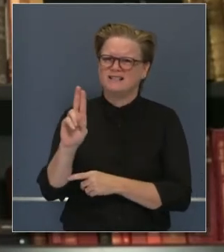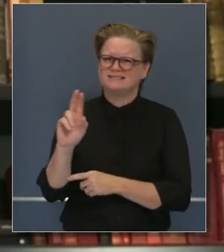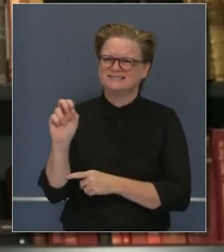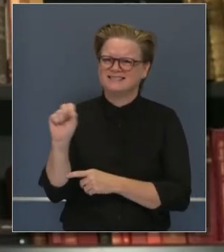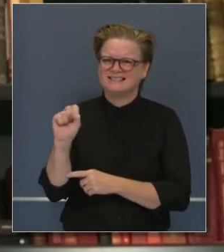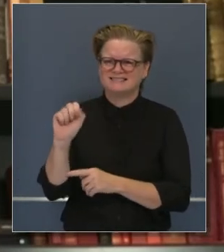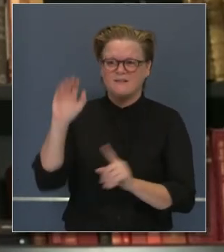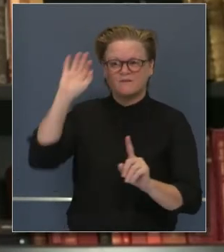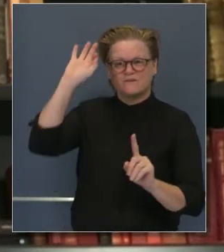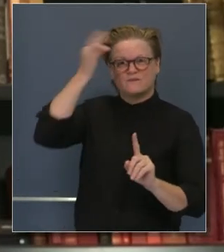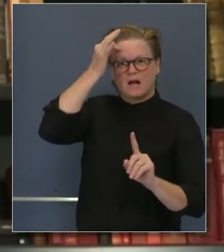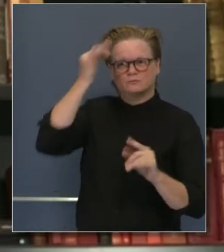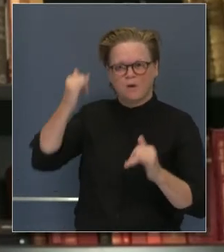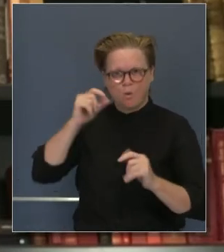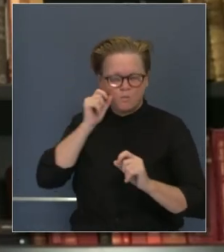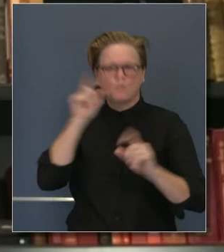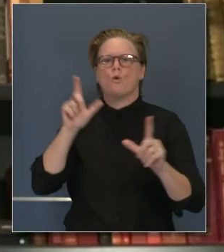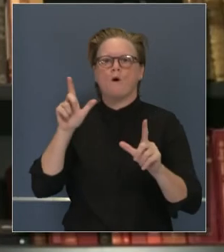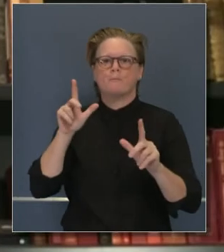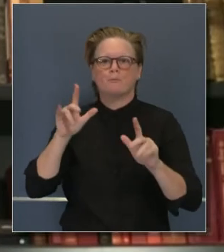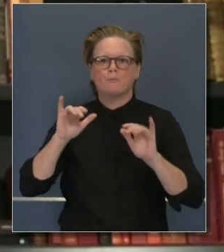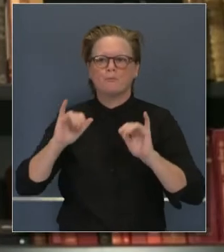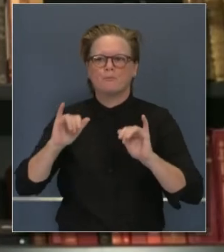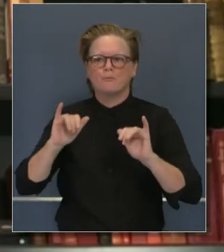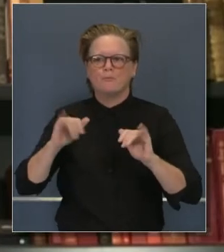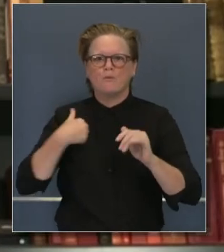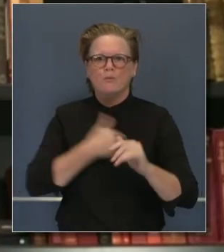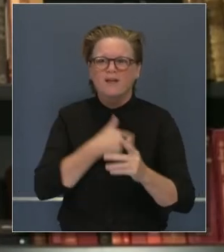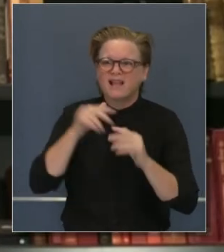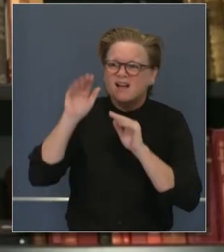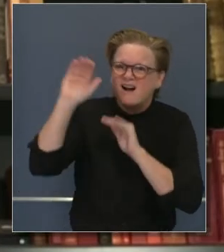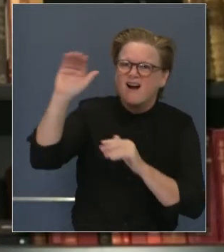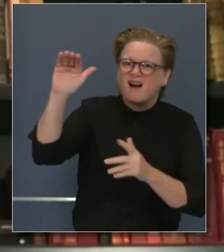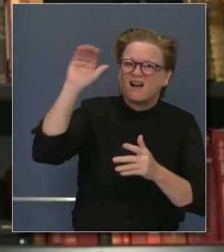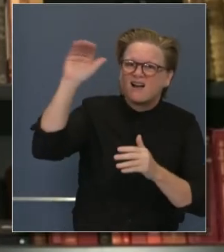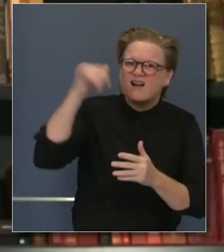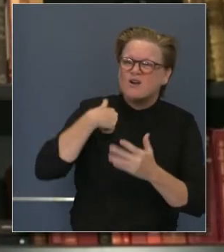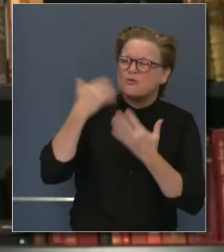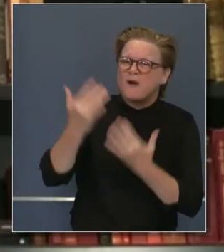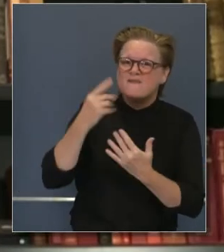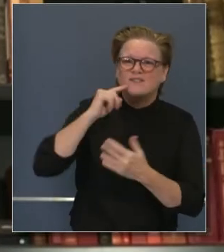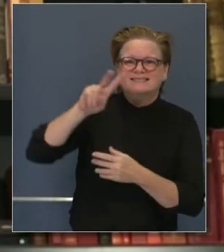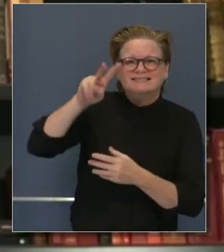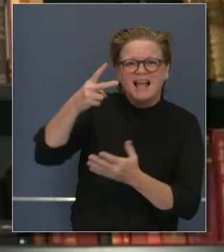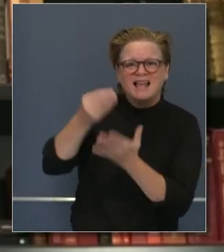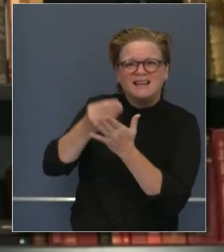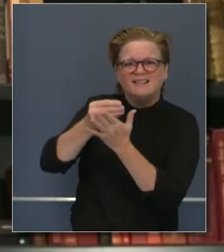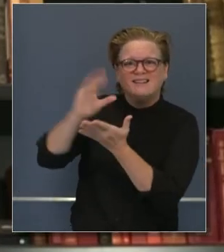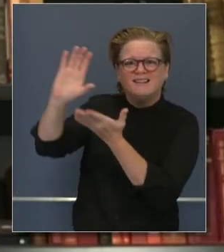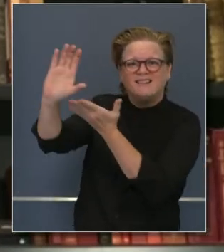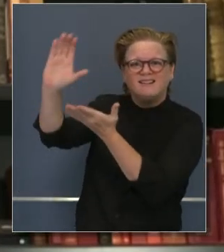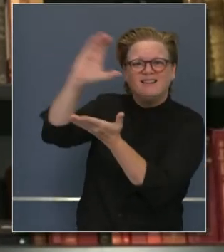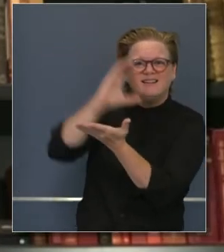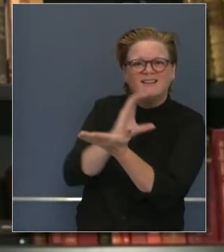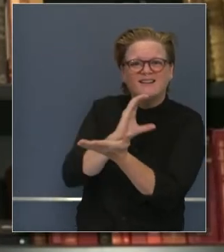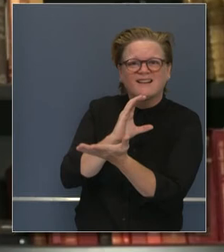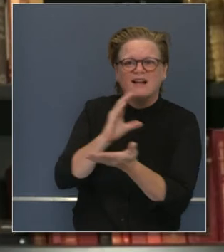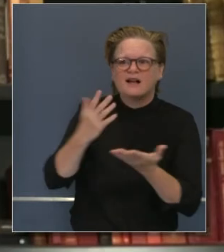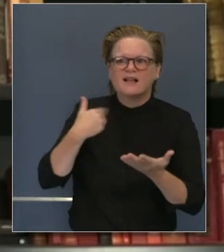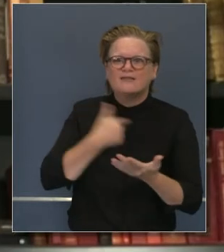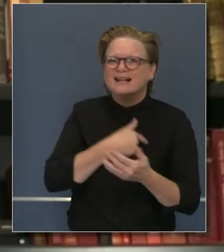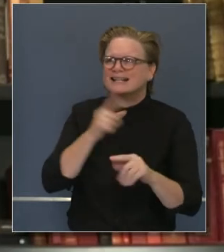momento. Simplemente ya no podemos esperar un nuevo estímulo. Los días se convierten en semanas, las semanas, meses